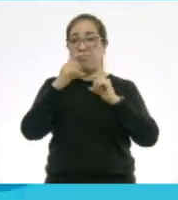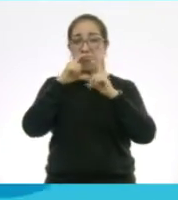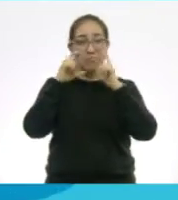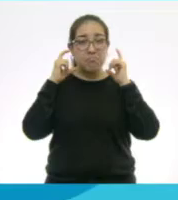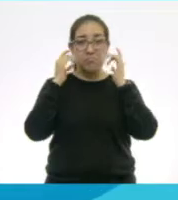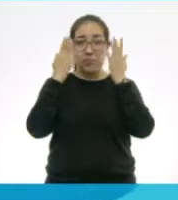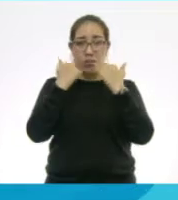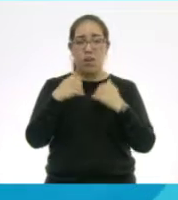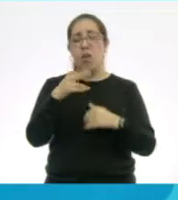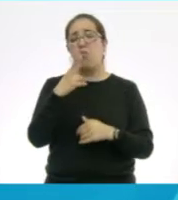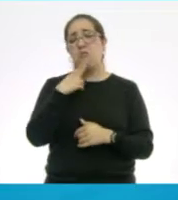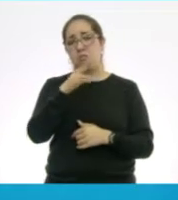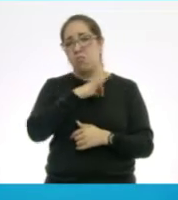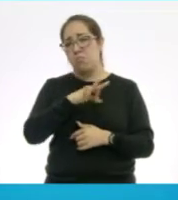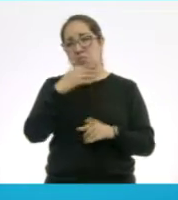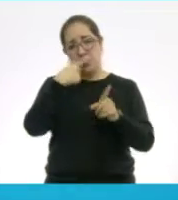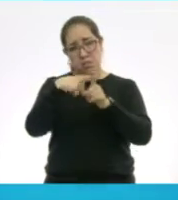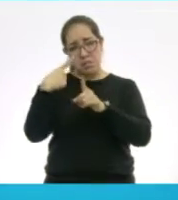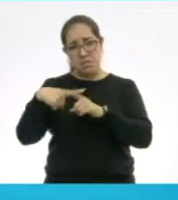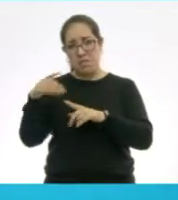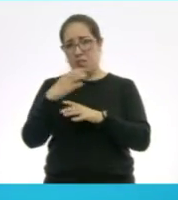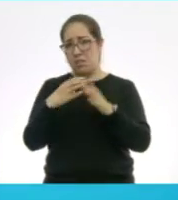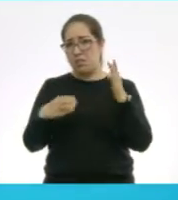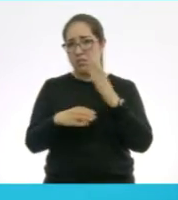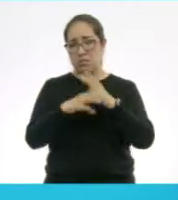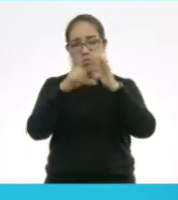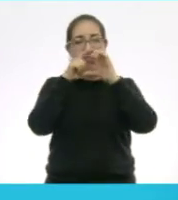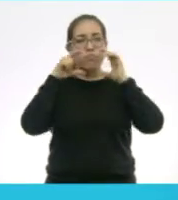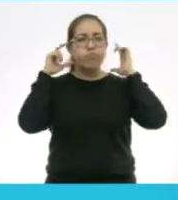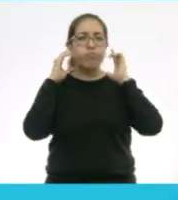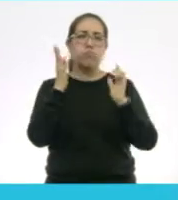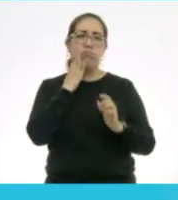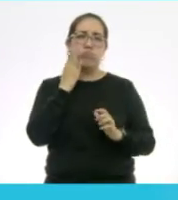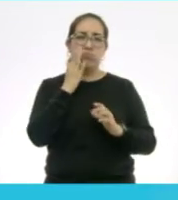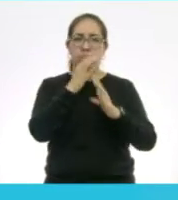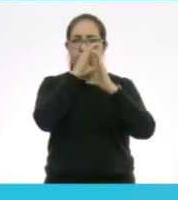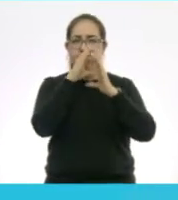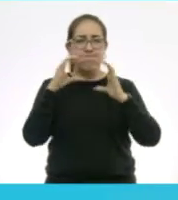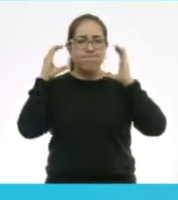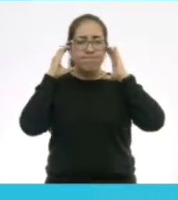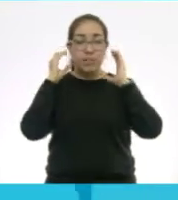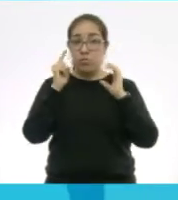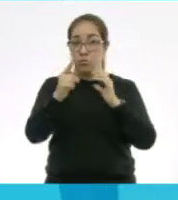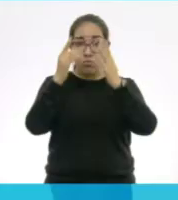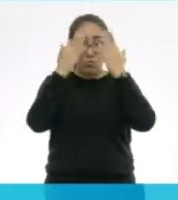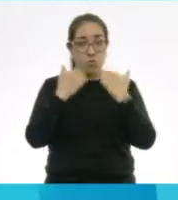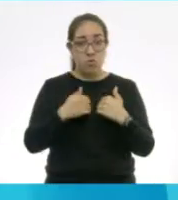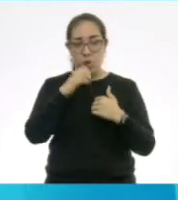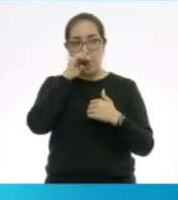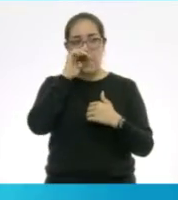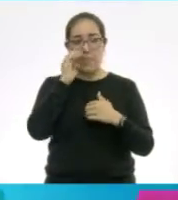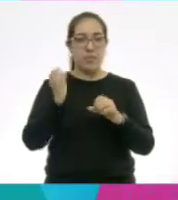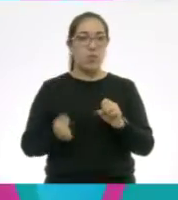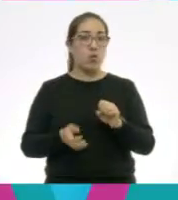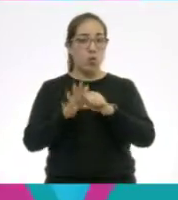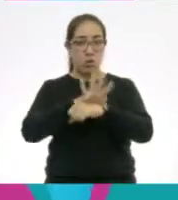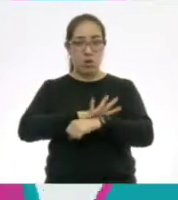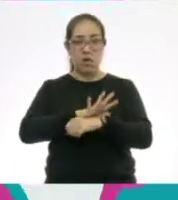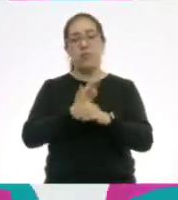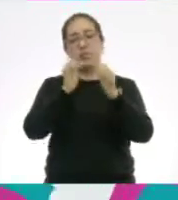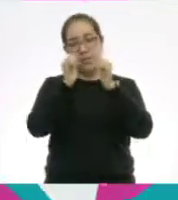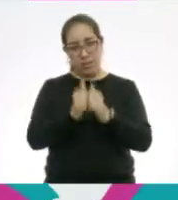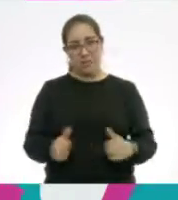puede utilizar un pañuelo, una bufanda o inclusive un trapo como tal. Recordemos, si yo no tengo síntomas de coronavirus, quédate en casa.